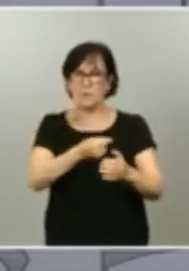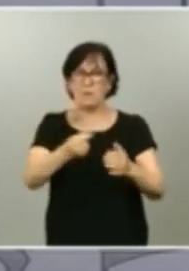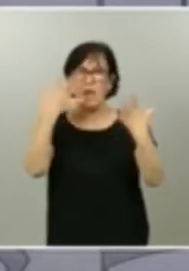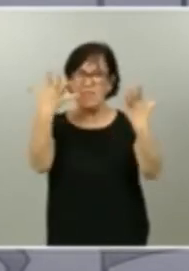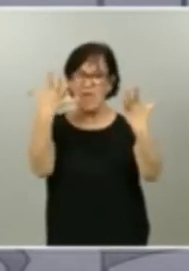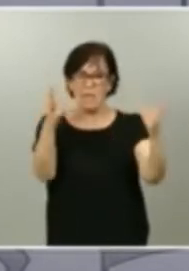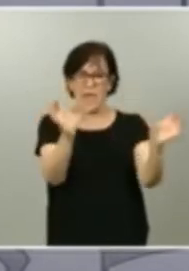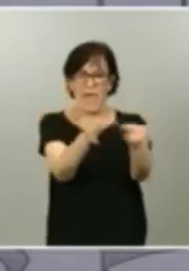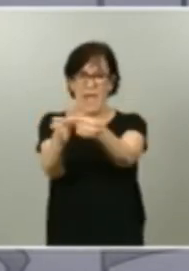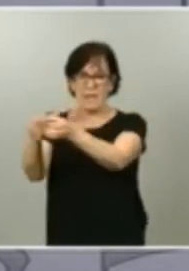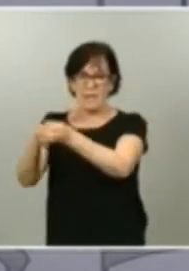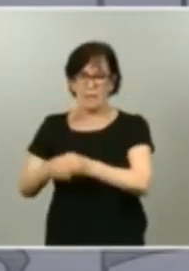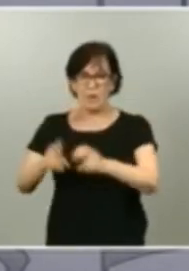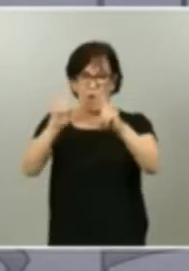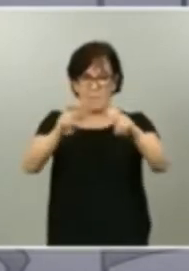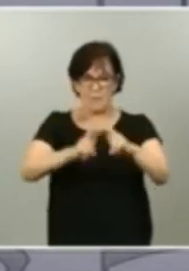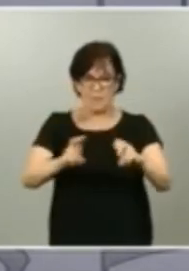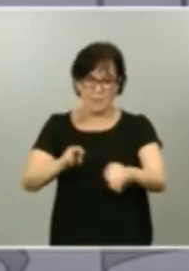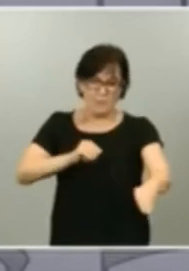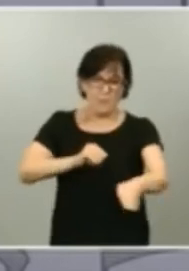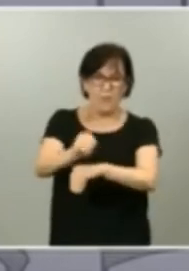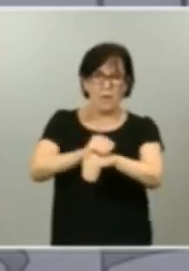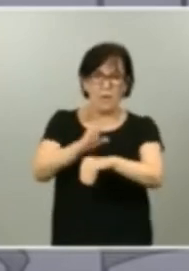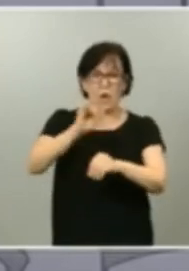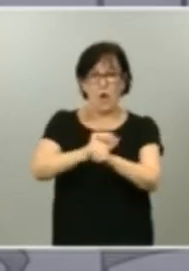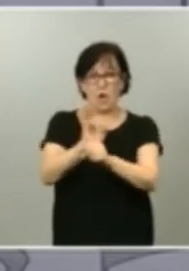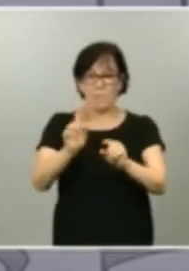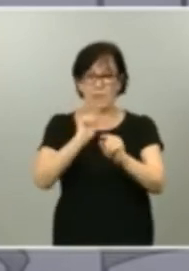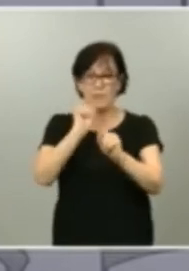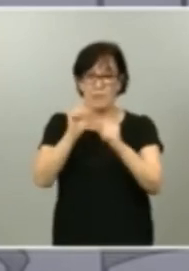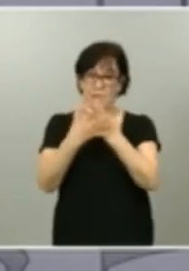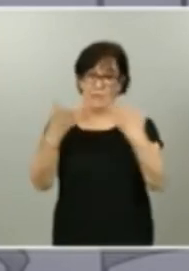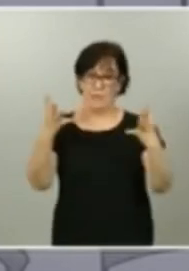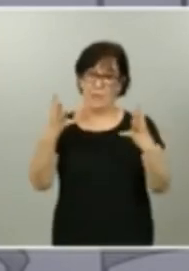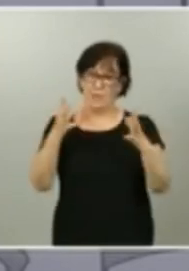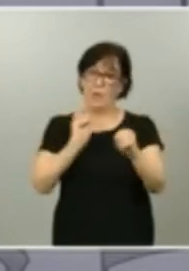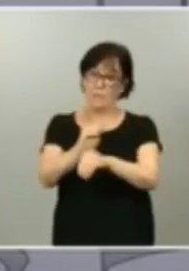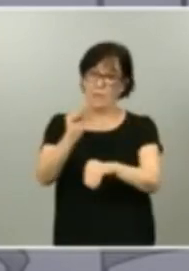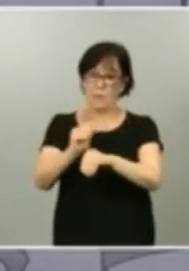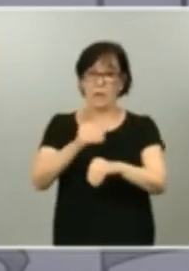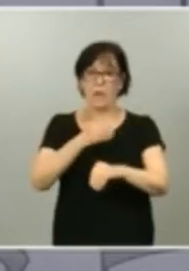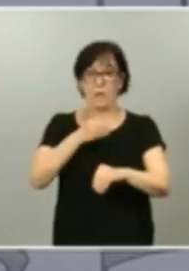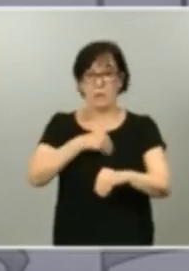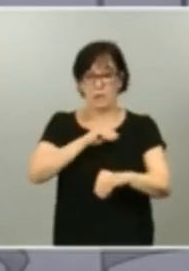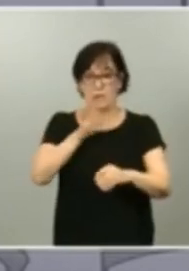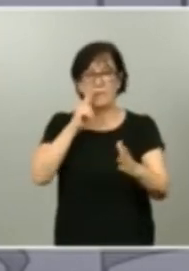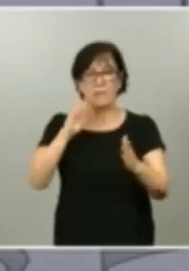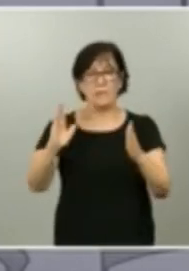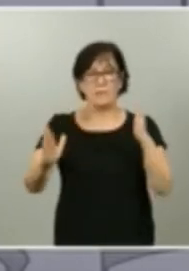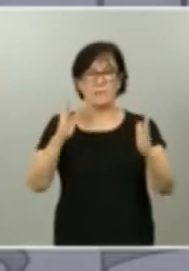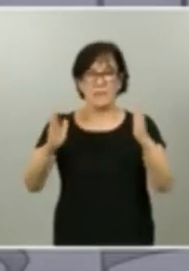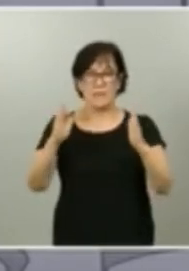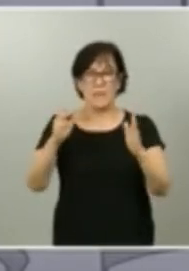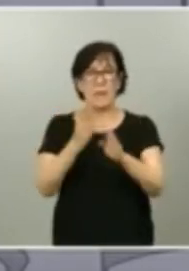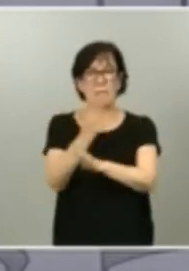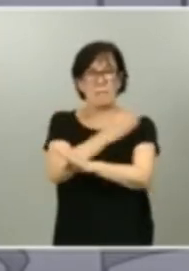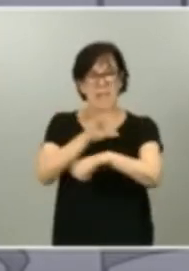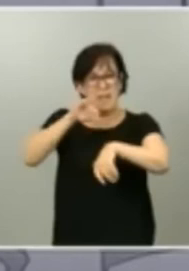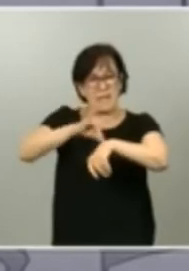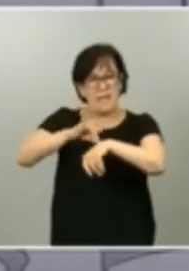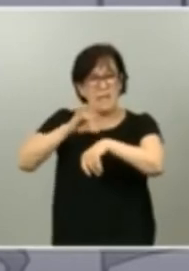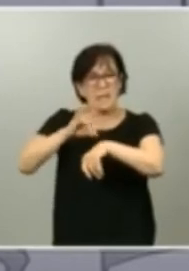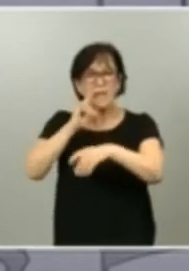financiados por el fondo COVID-19 que aprobó el gobierno de España se encuentran en la fase preclínica de proyectos que buscan la vacuna